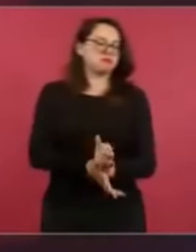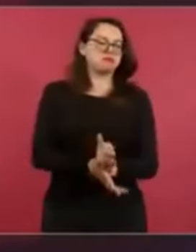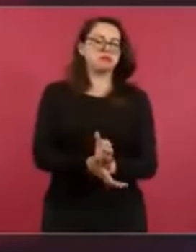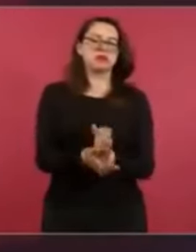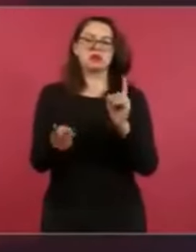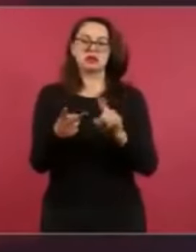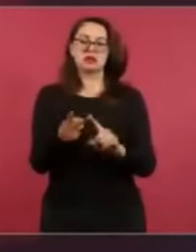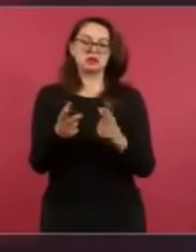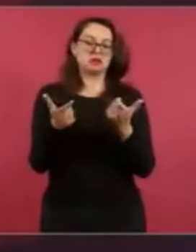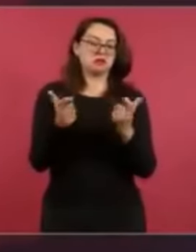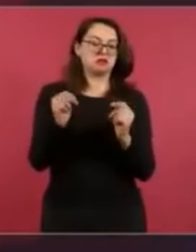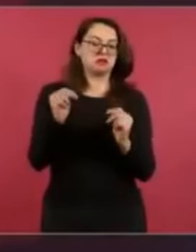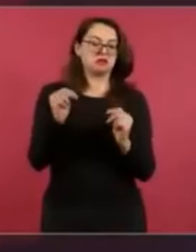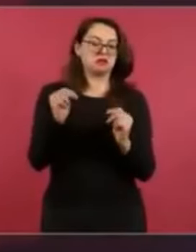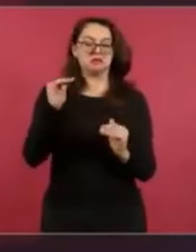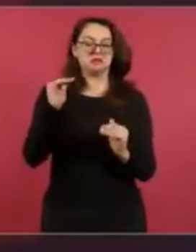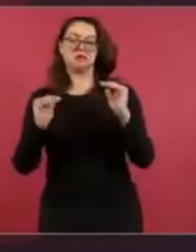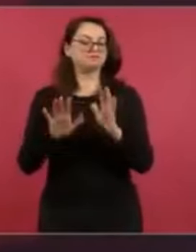nuestro país.